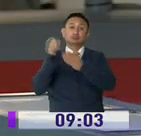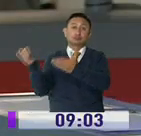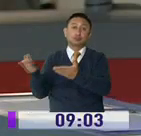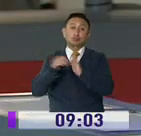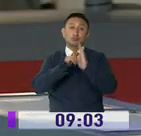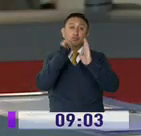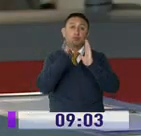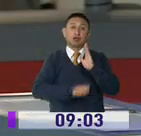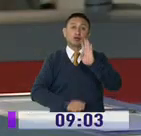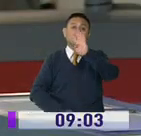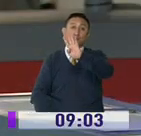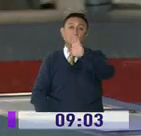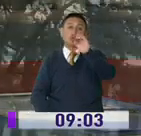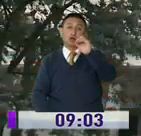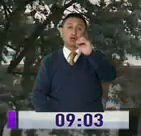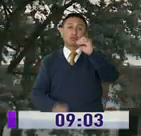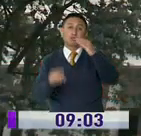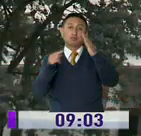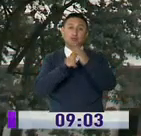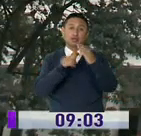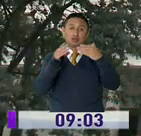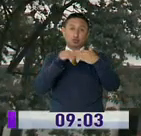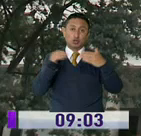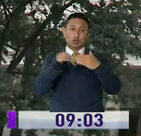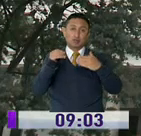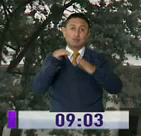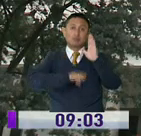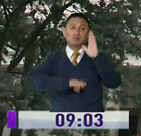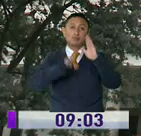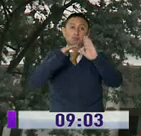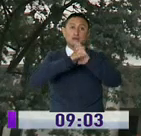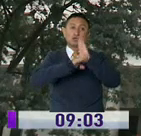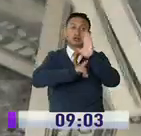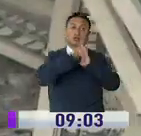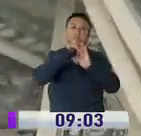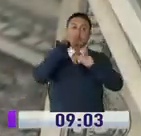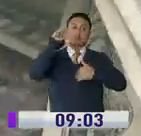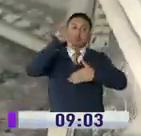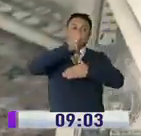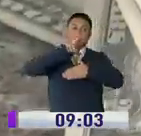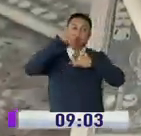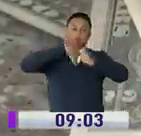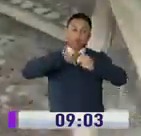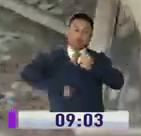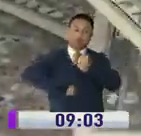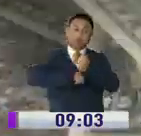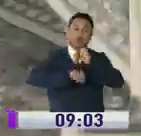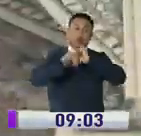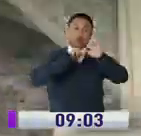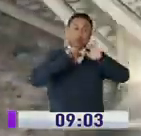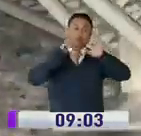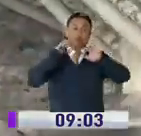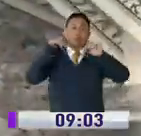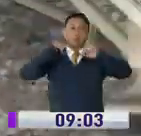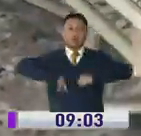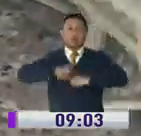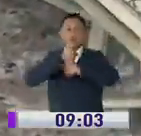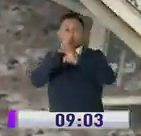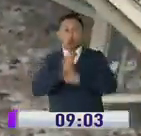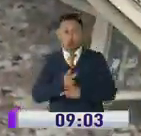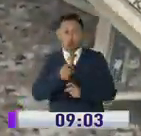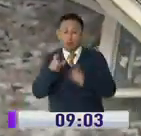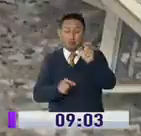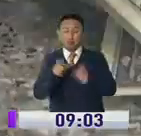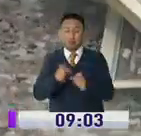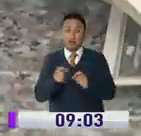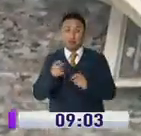una donación de 400 mil dólares del Banco de Desarrollo de América Latina para reforzar la estrategia de comunicación para la prevención y protección de la